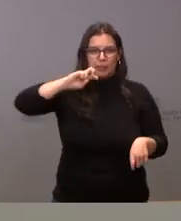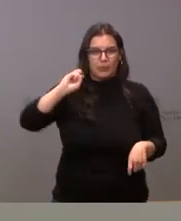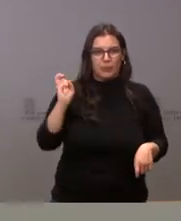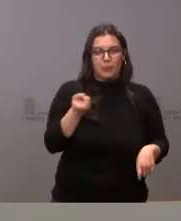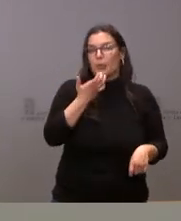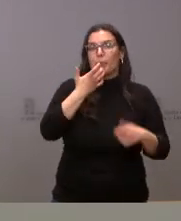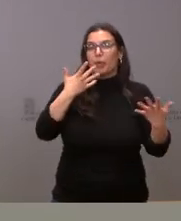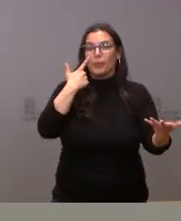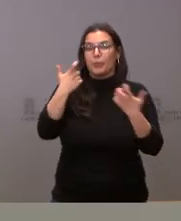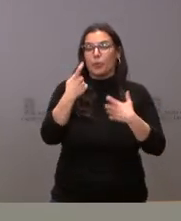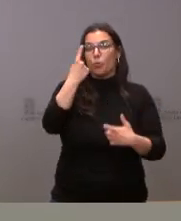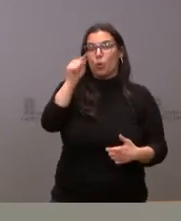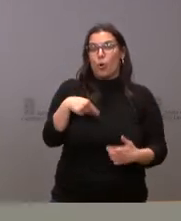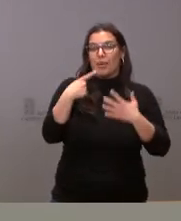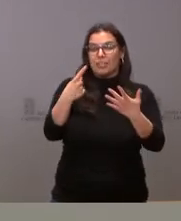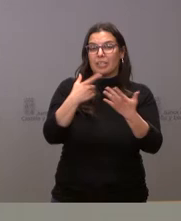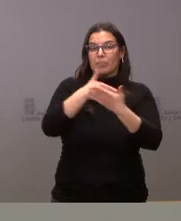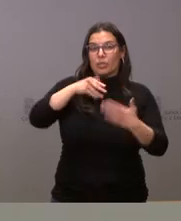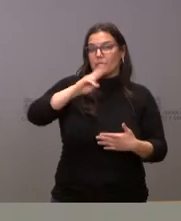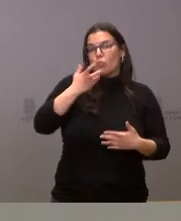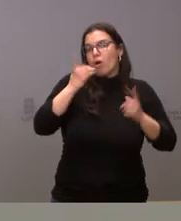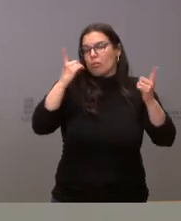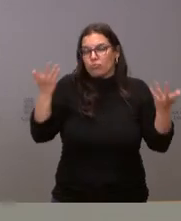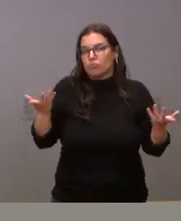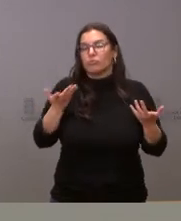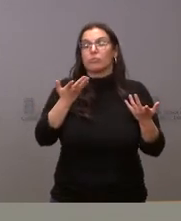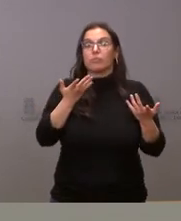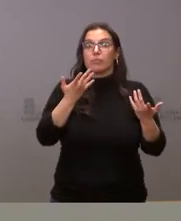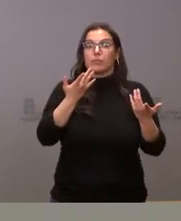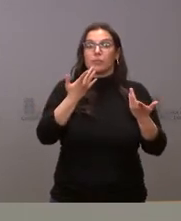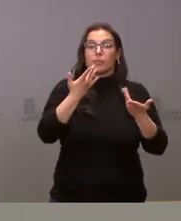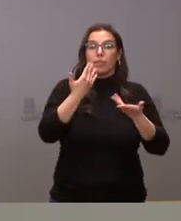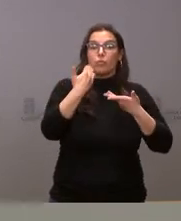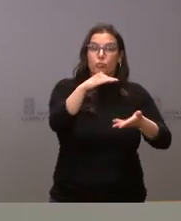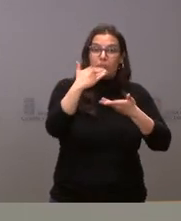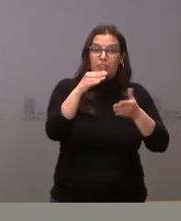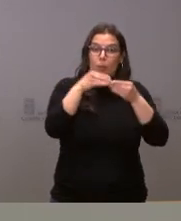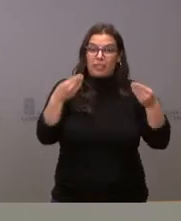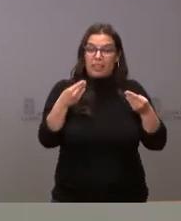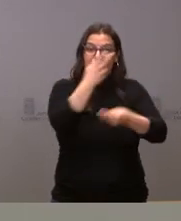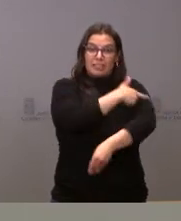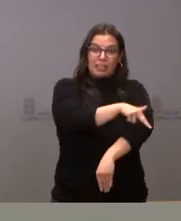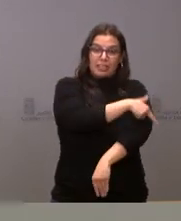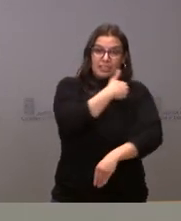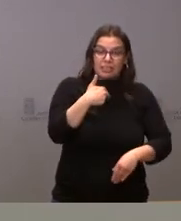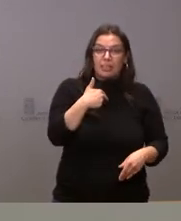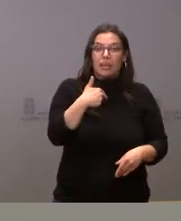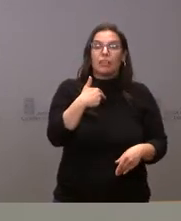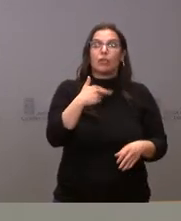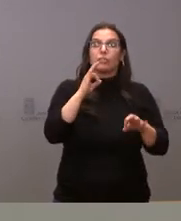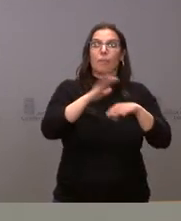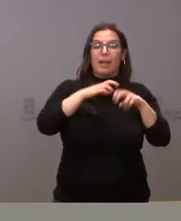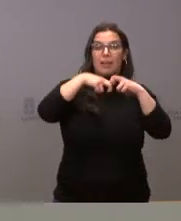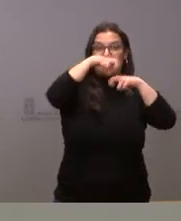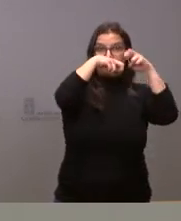Por ejemplo, destaca 1,6 millones de euros, por poner por caso, en suministros y material sanitario y red de calor para el Hospital Río